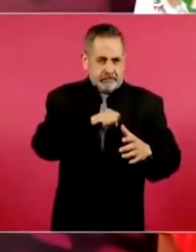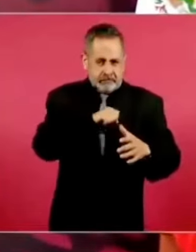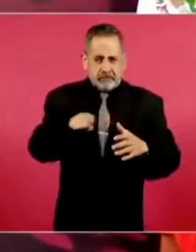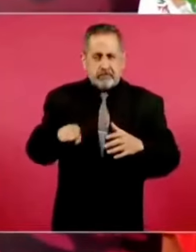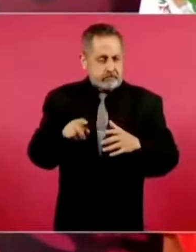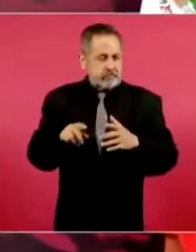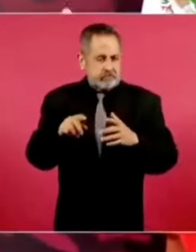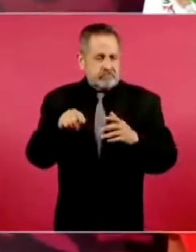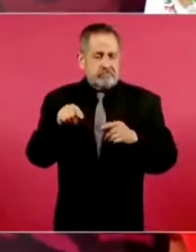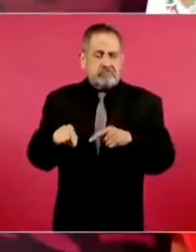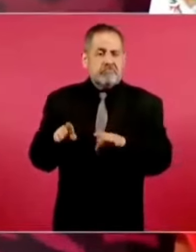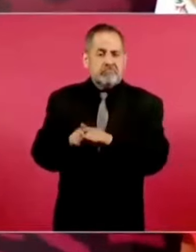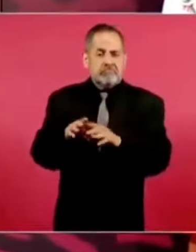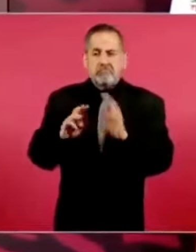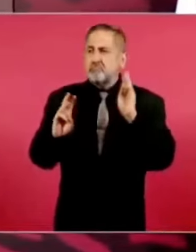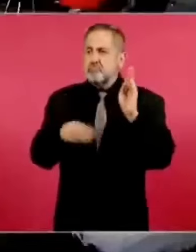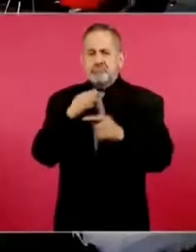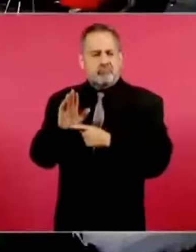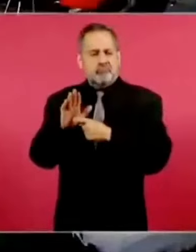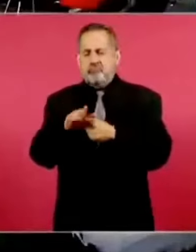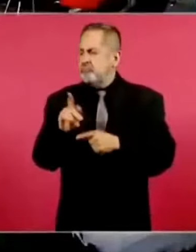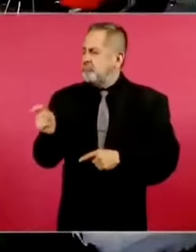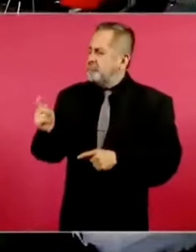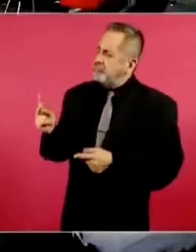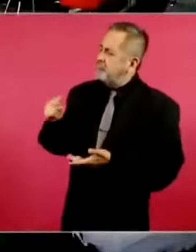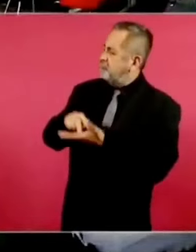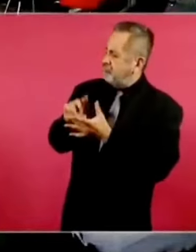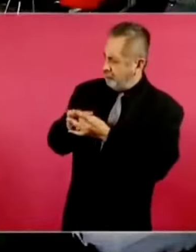nivel mundial, ¿podrían ustedes hablar, cualquiera?